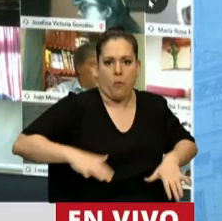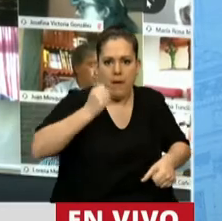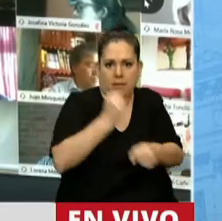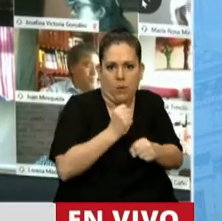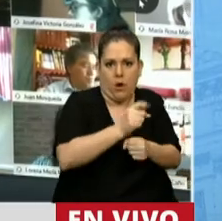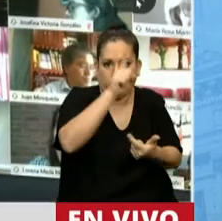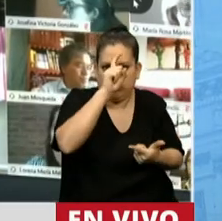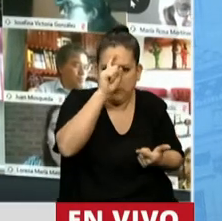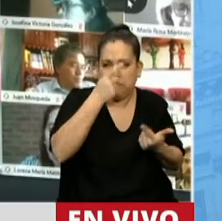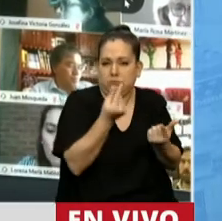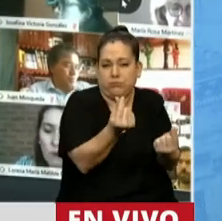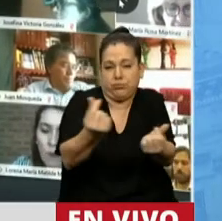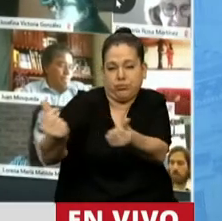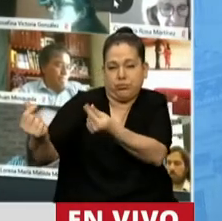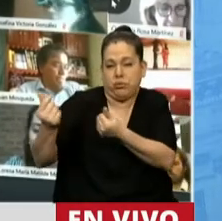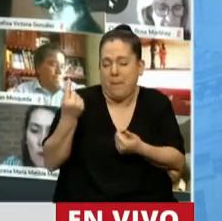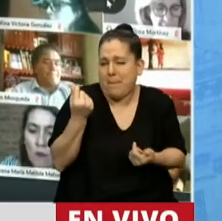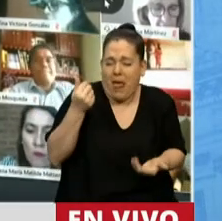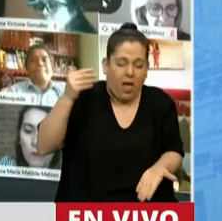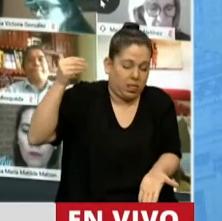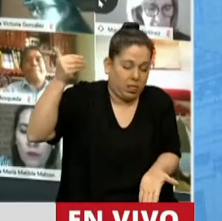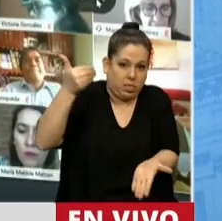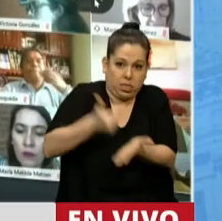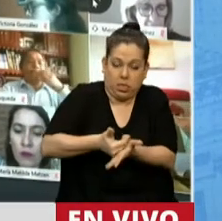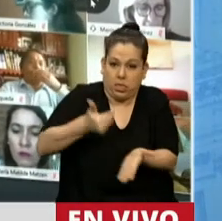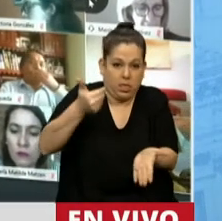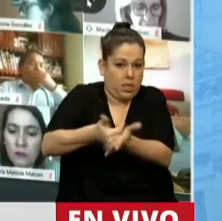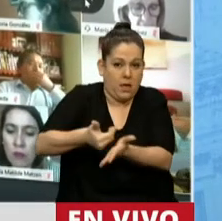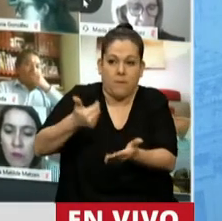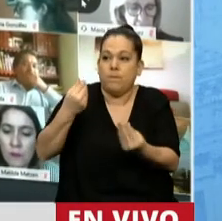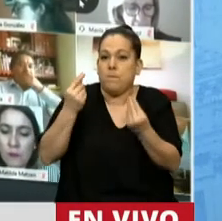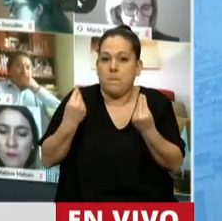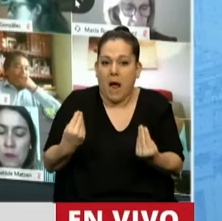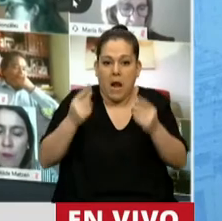sumas inmensas en infraestructura sanitaria.